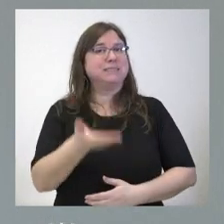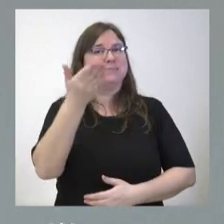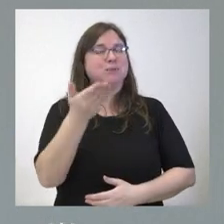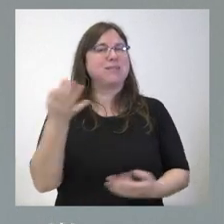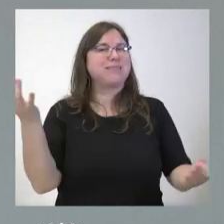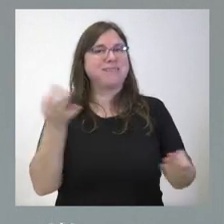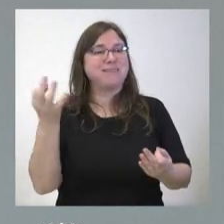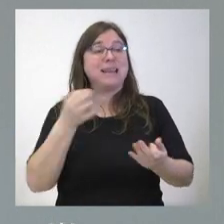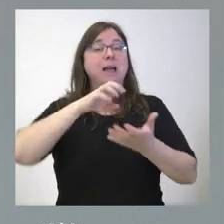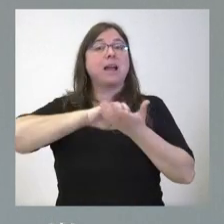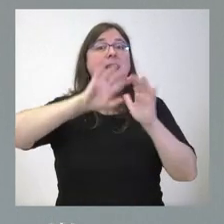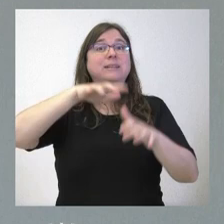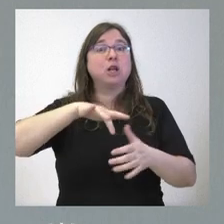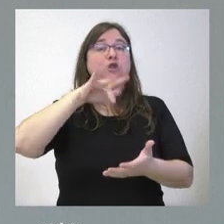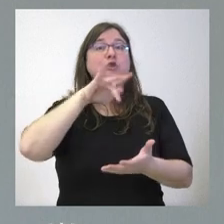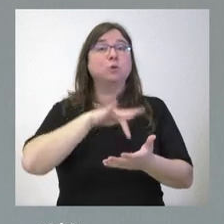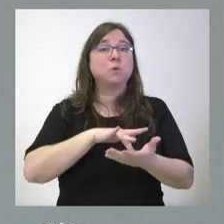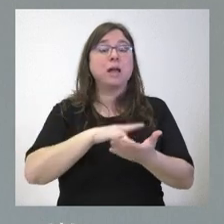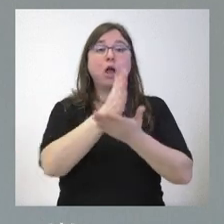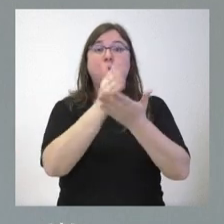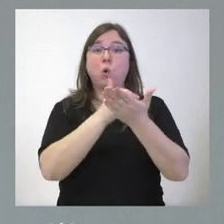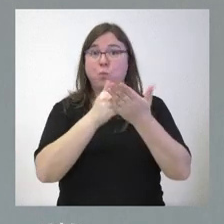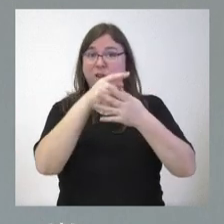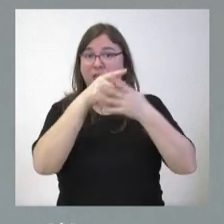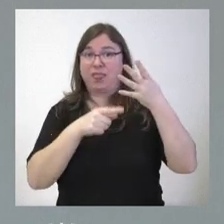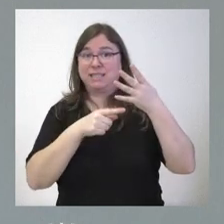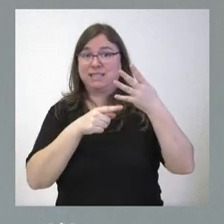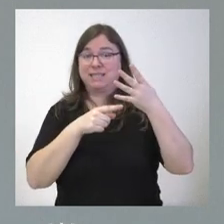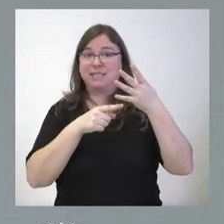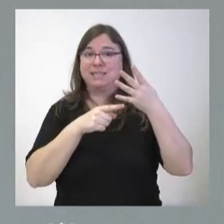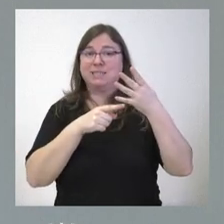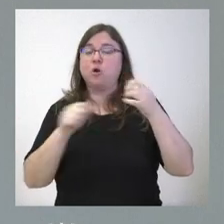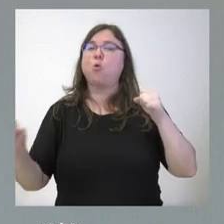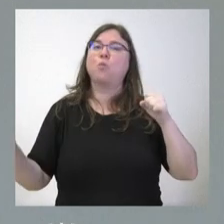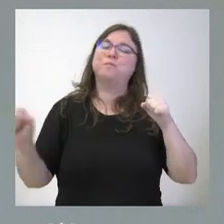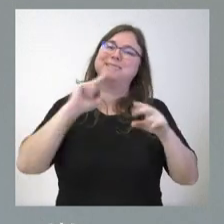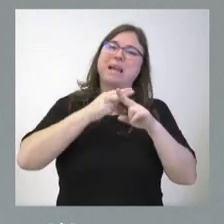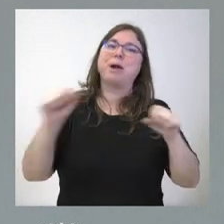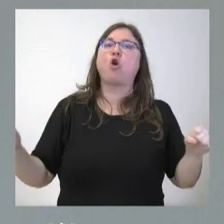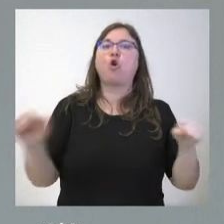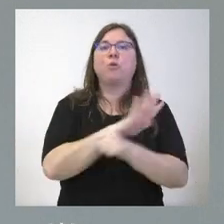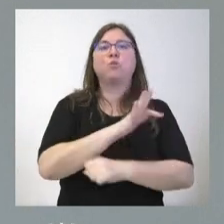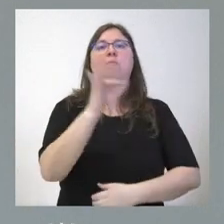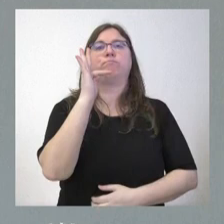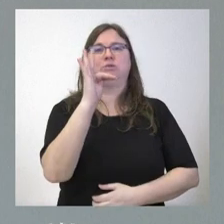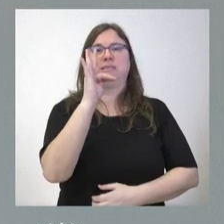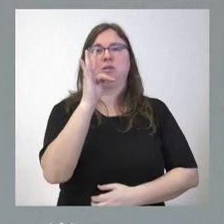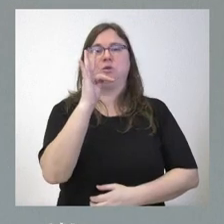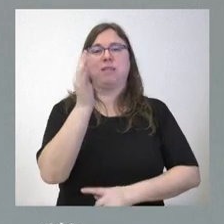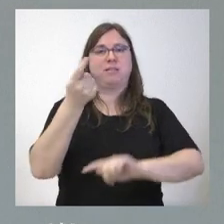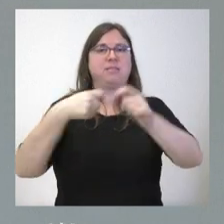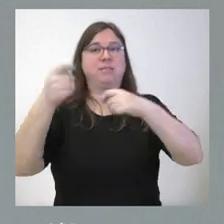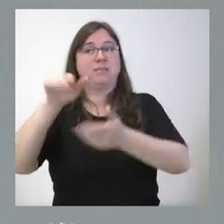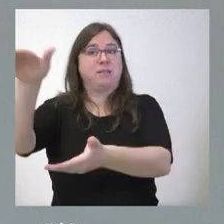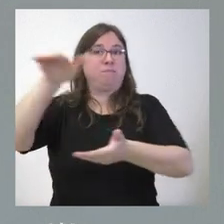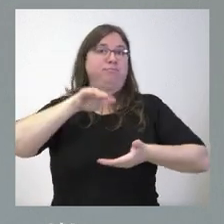de manifiesto que Castilla y León está entre las comunidades con cobertura positiva de sus importaciones es decir las